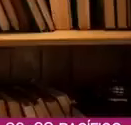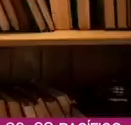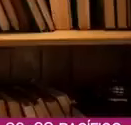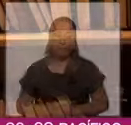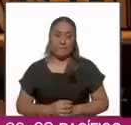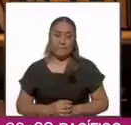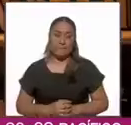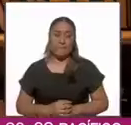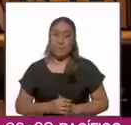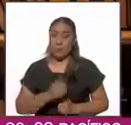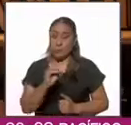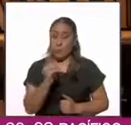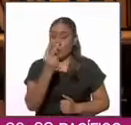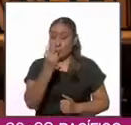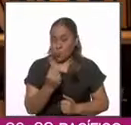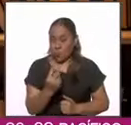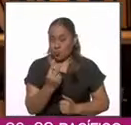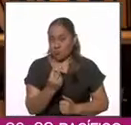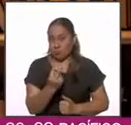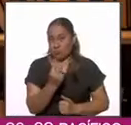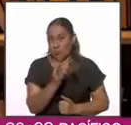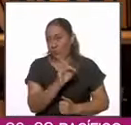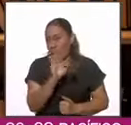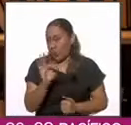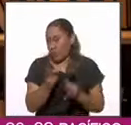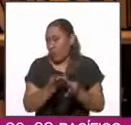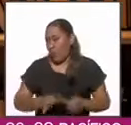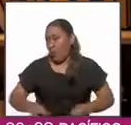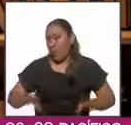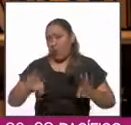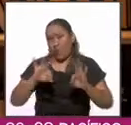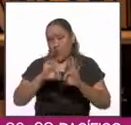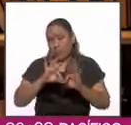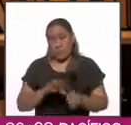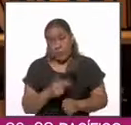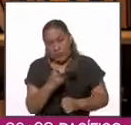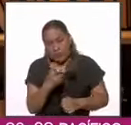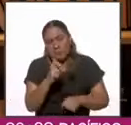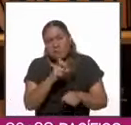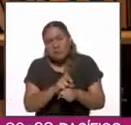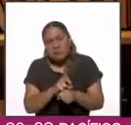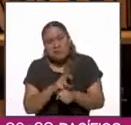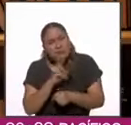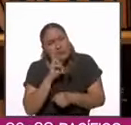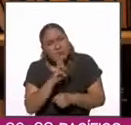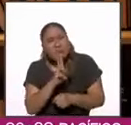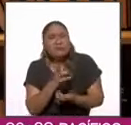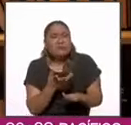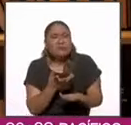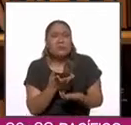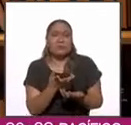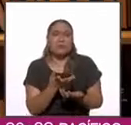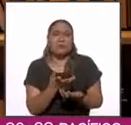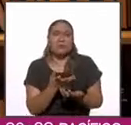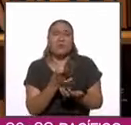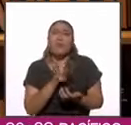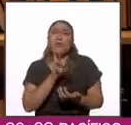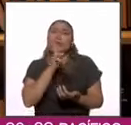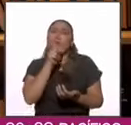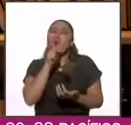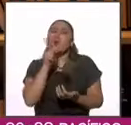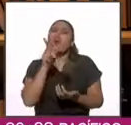El 2 de octubre es una fecha emblemática. Ese día representa en muchos sentidos lo mejor de la sociedad